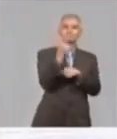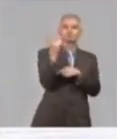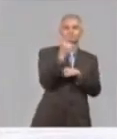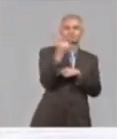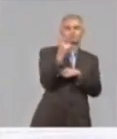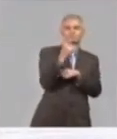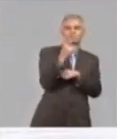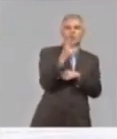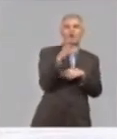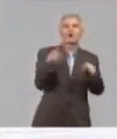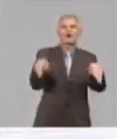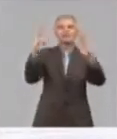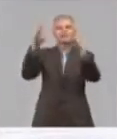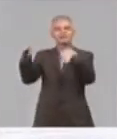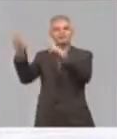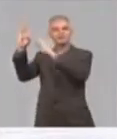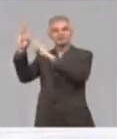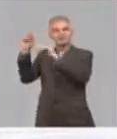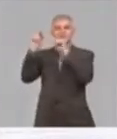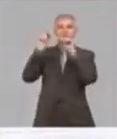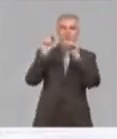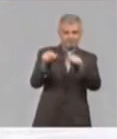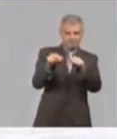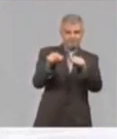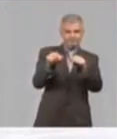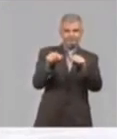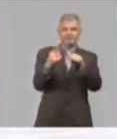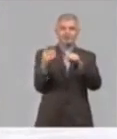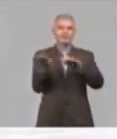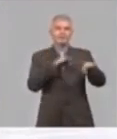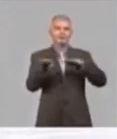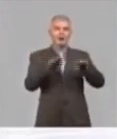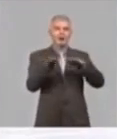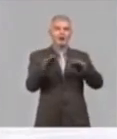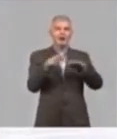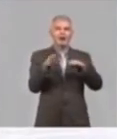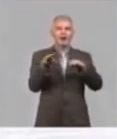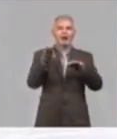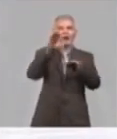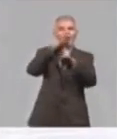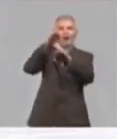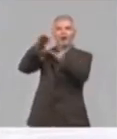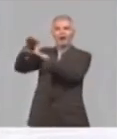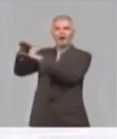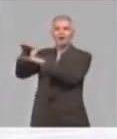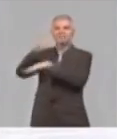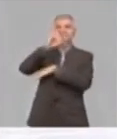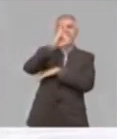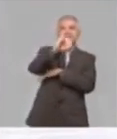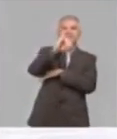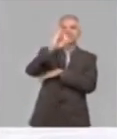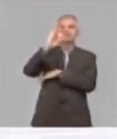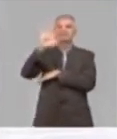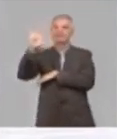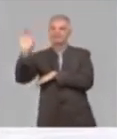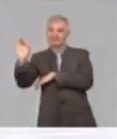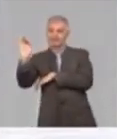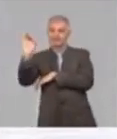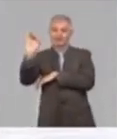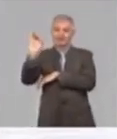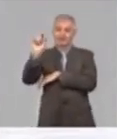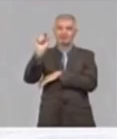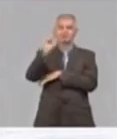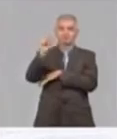edificio, y se pudo preparar una capacidad de 670 camas para el hospital, aparte de lo que